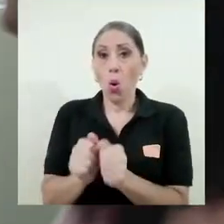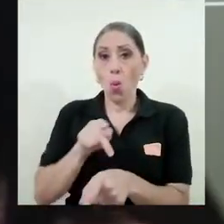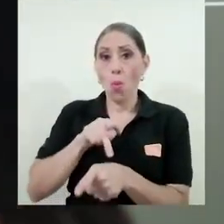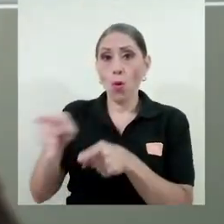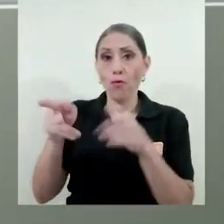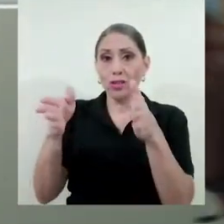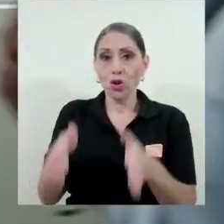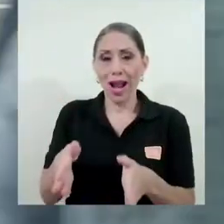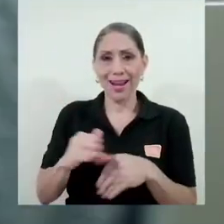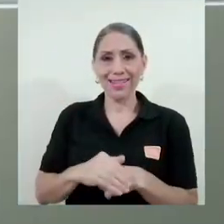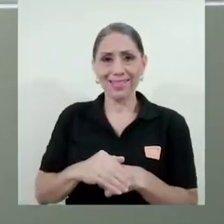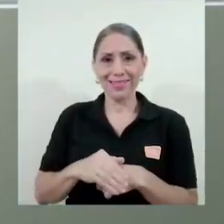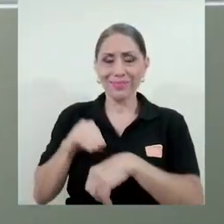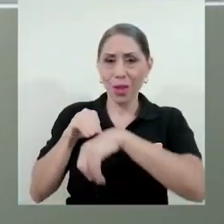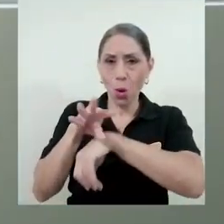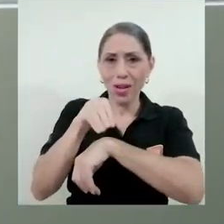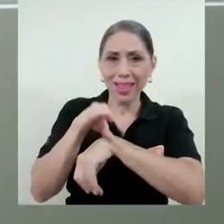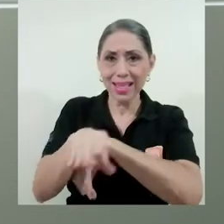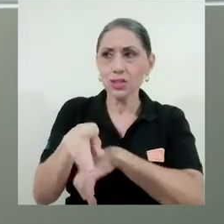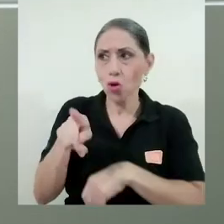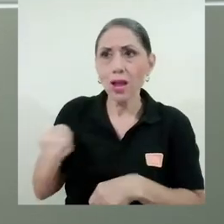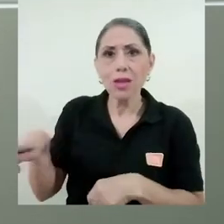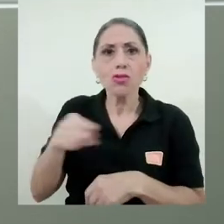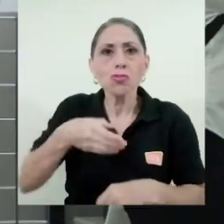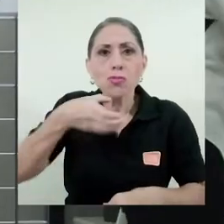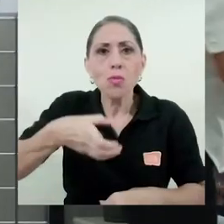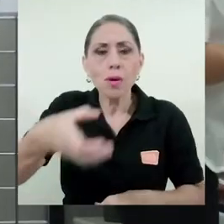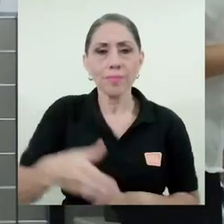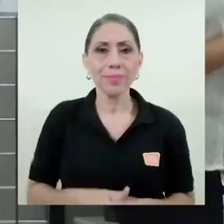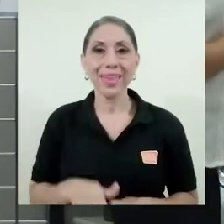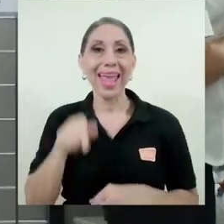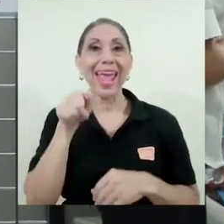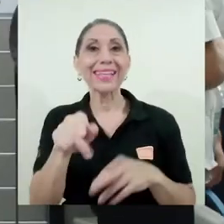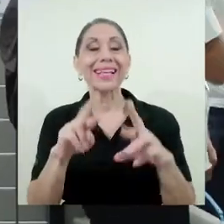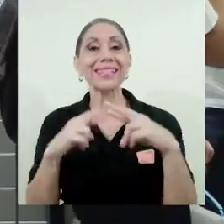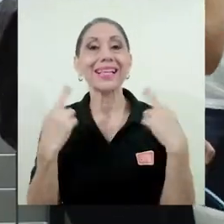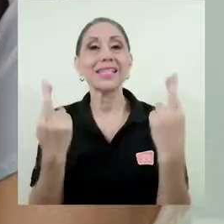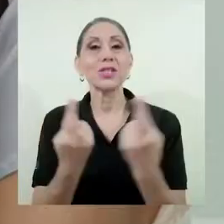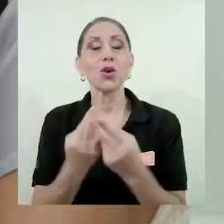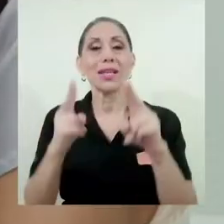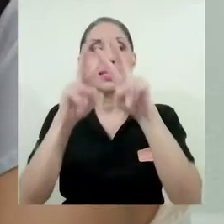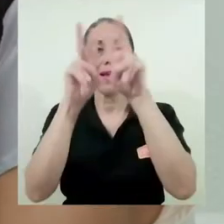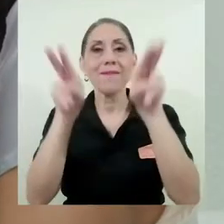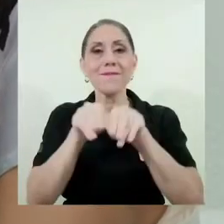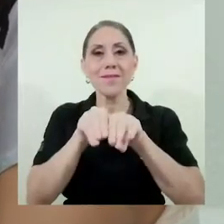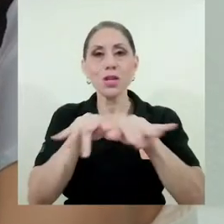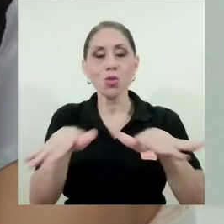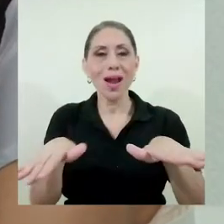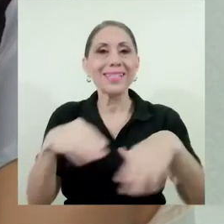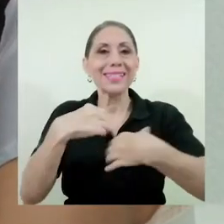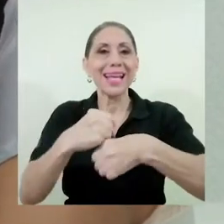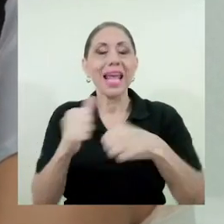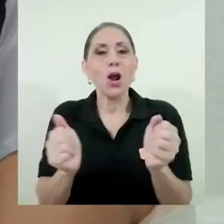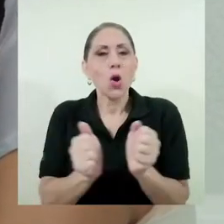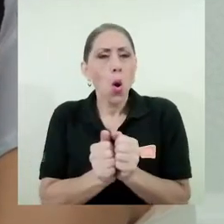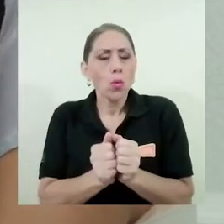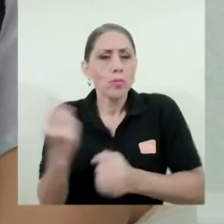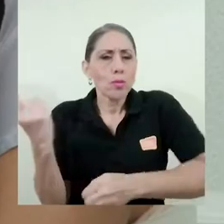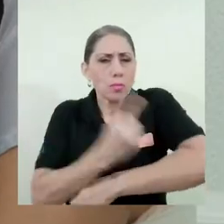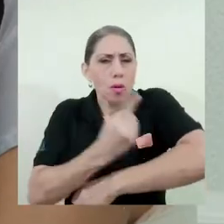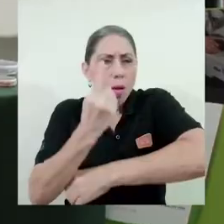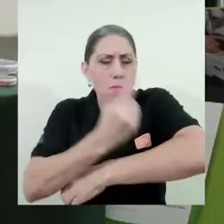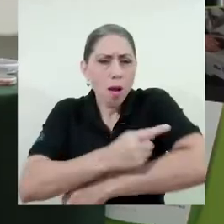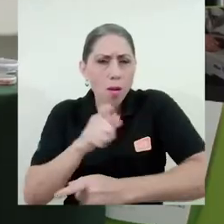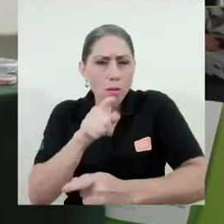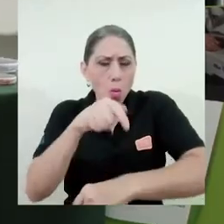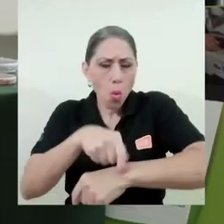orientación que van a estar dando asesoría. Estas sesiones virtuales se desarrollarían bajo un cronograma.